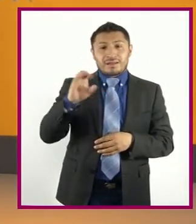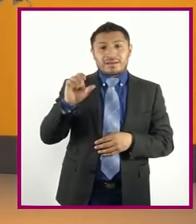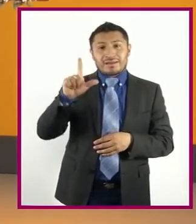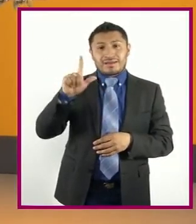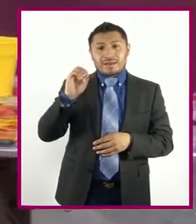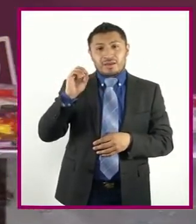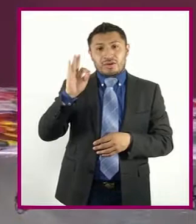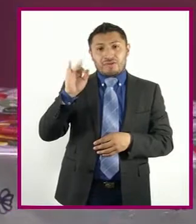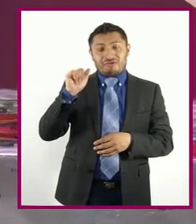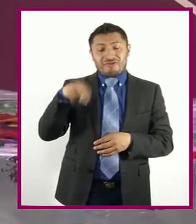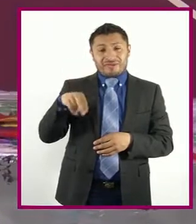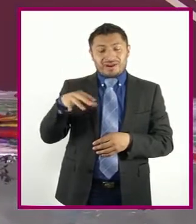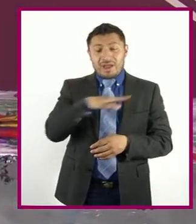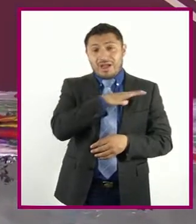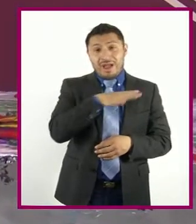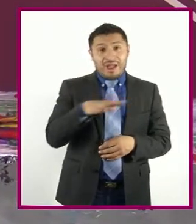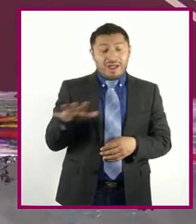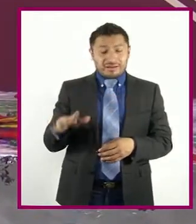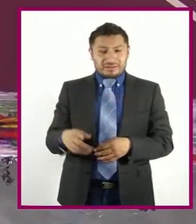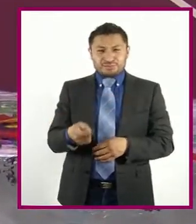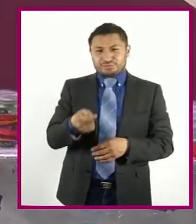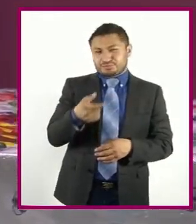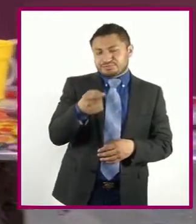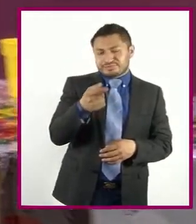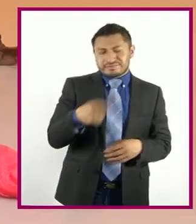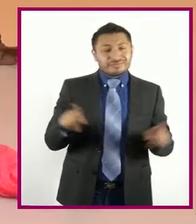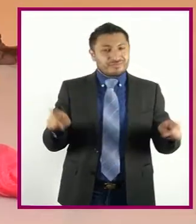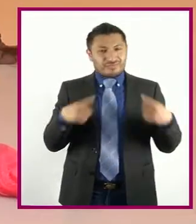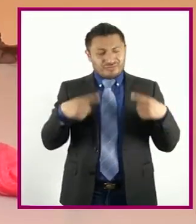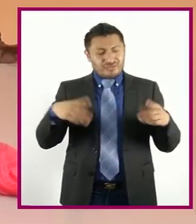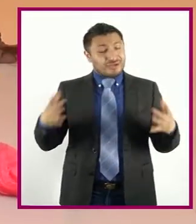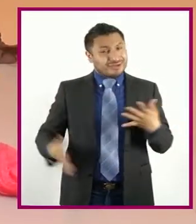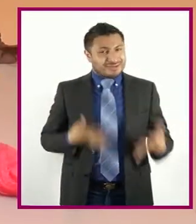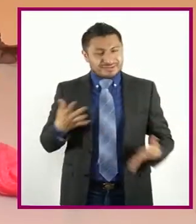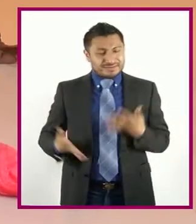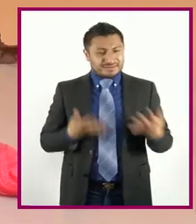increíble Pues un poquito De música Para animar